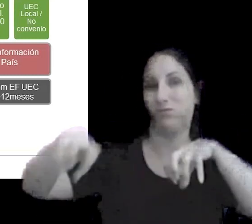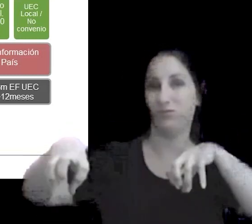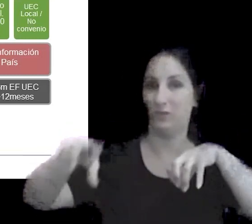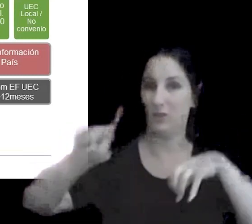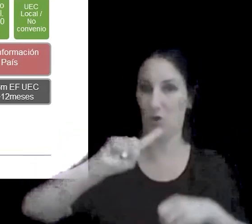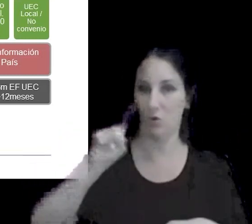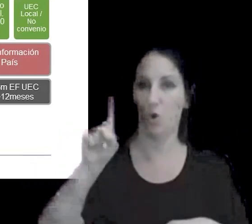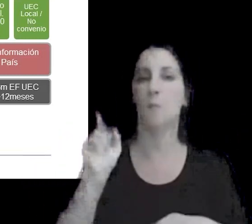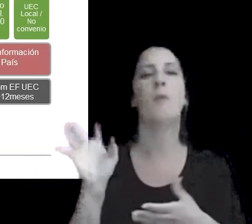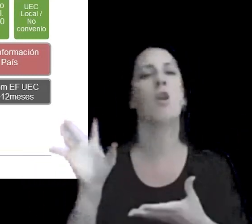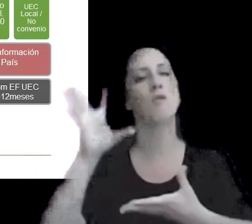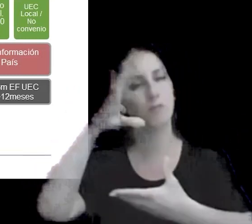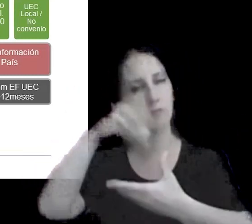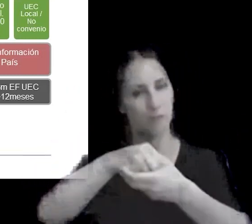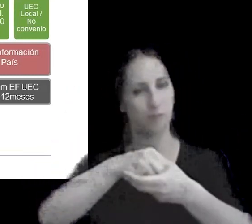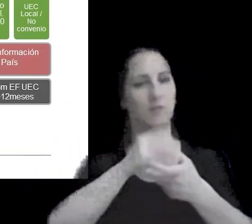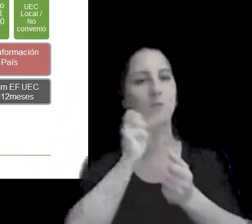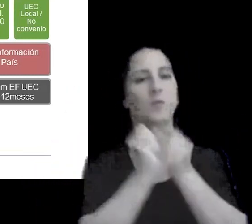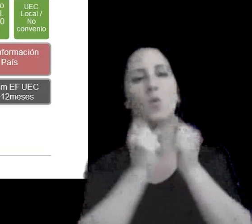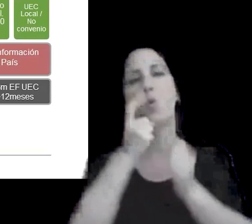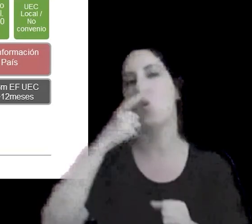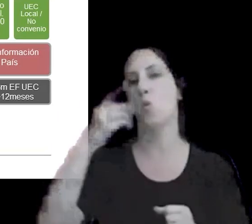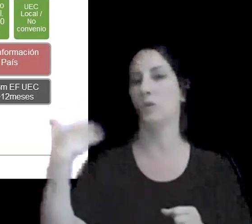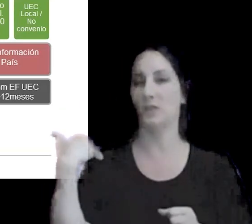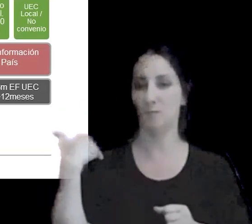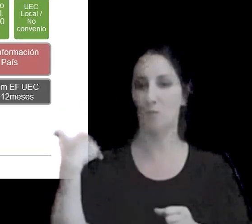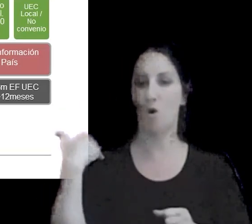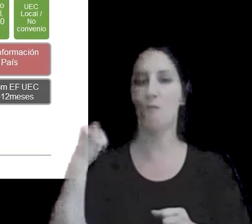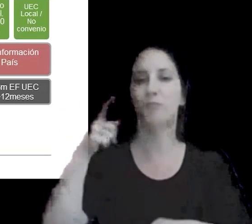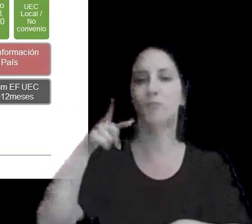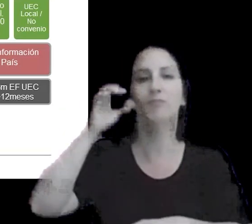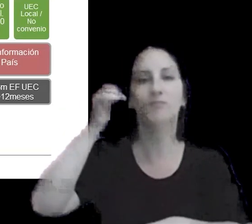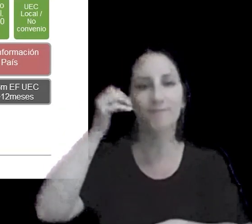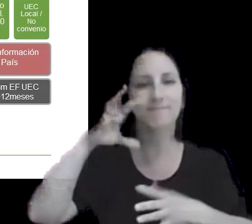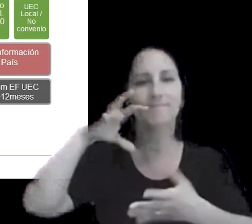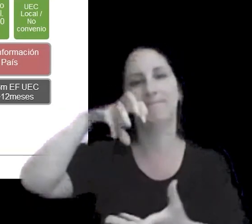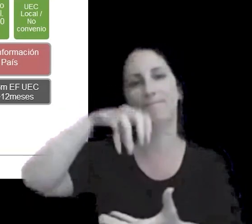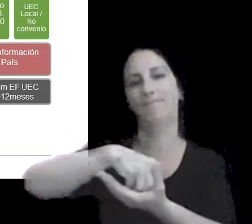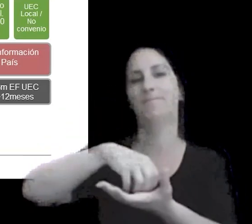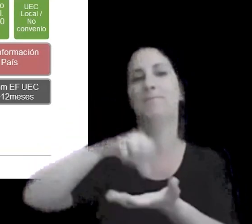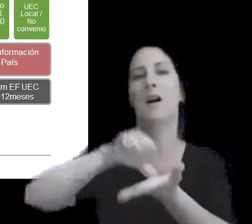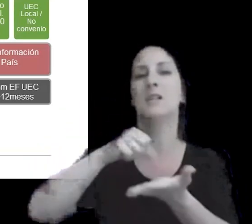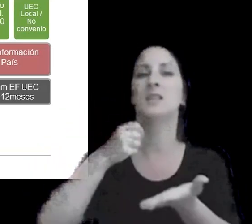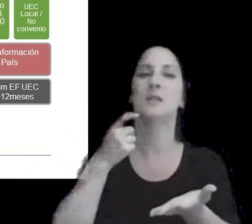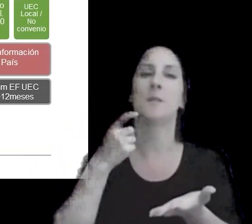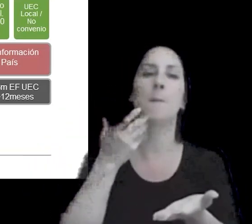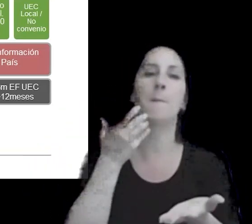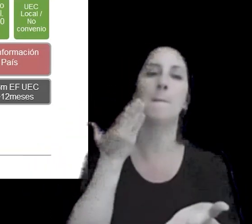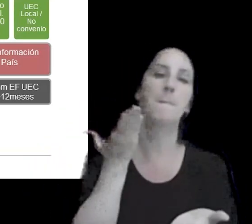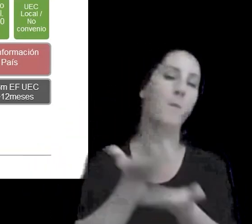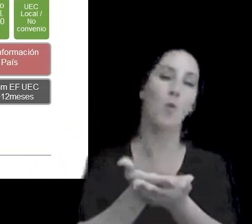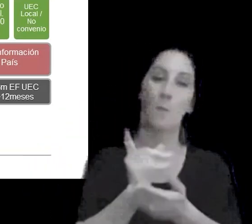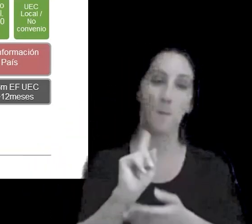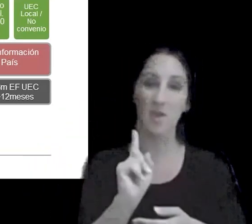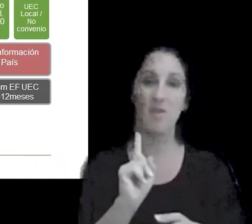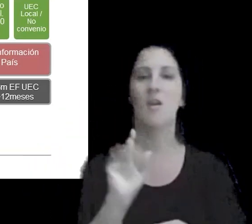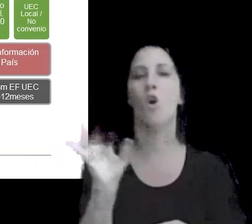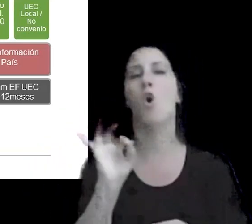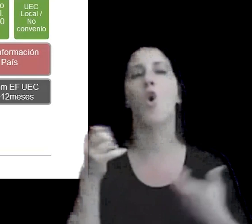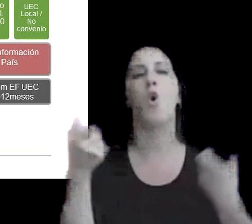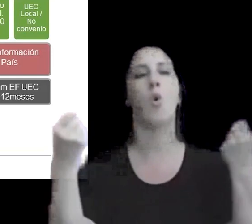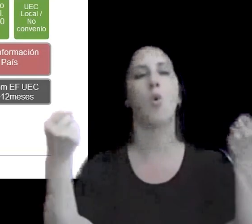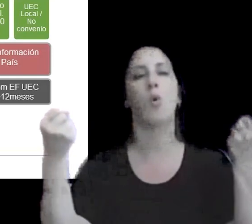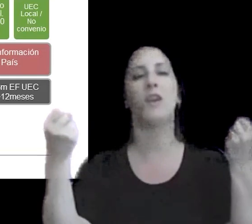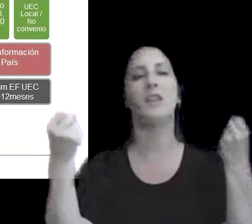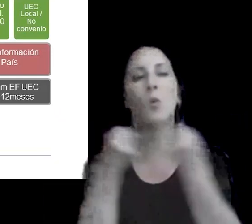son parte de grupos cuya última entidad controlante está en un país que no exige country by country o que no es parte de acuerdos de intercambio de